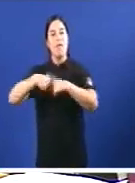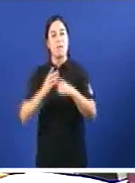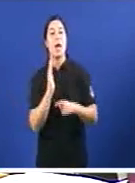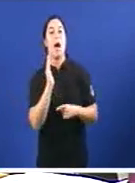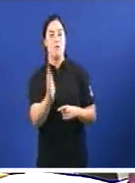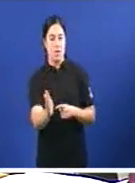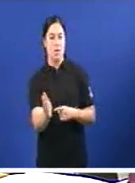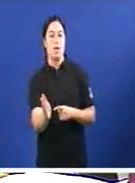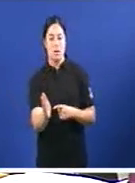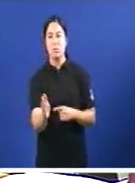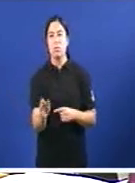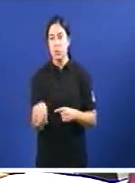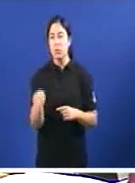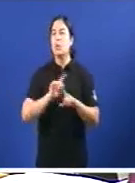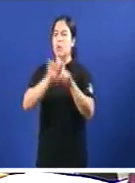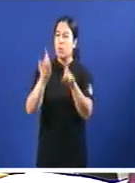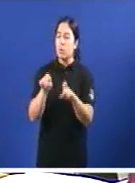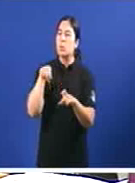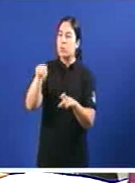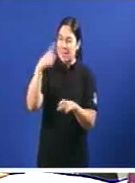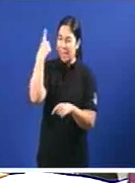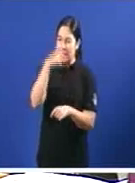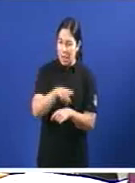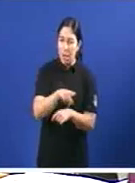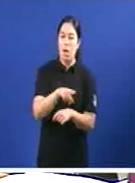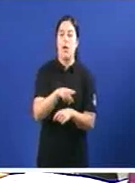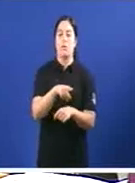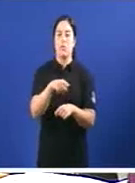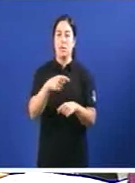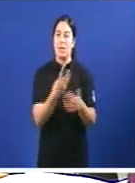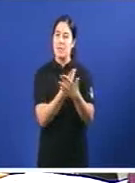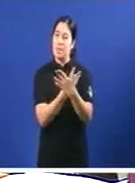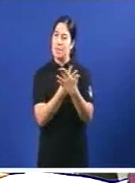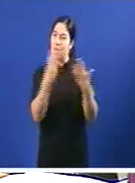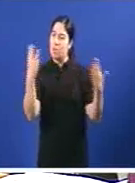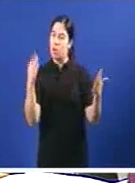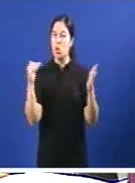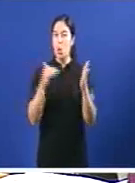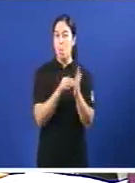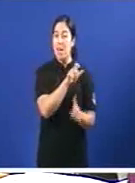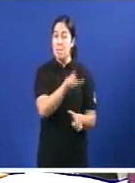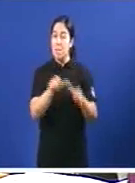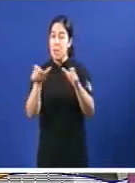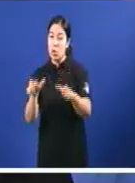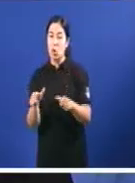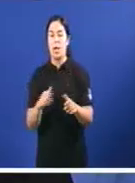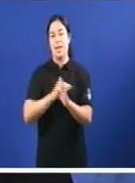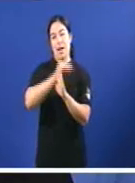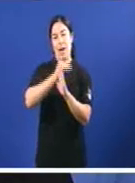se vostede coñece que hai das 8.000 persoas Co grado de dependencia reconhecido que carecen